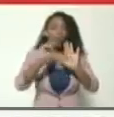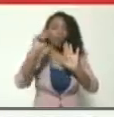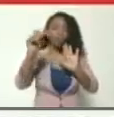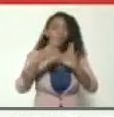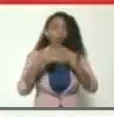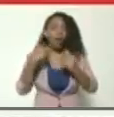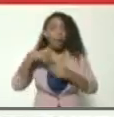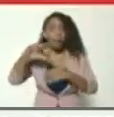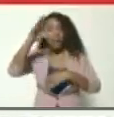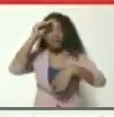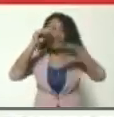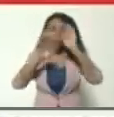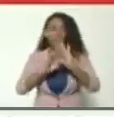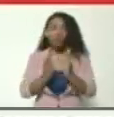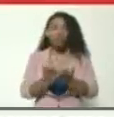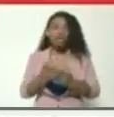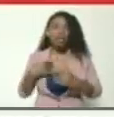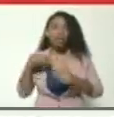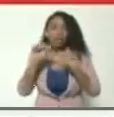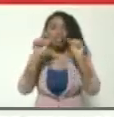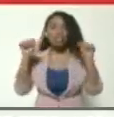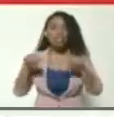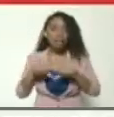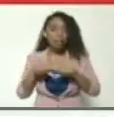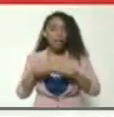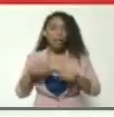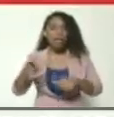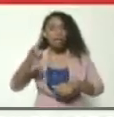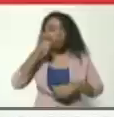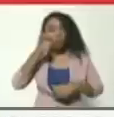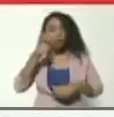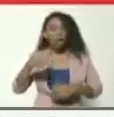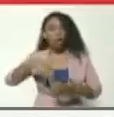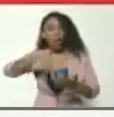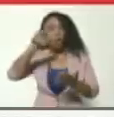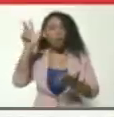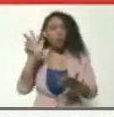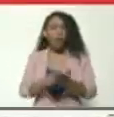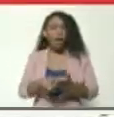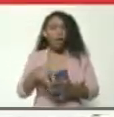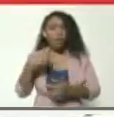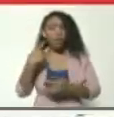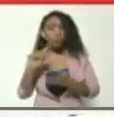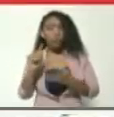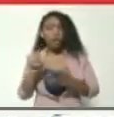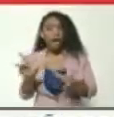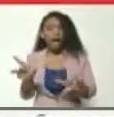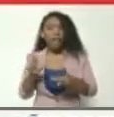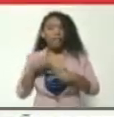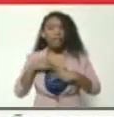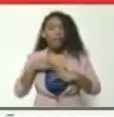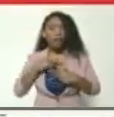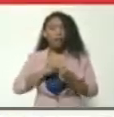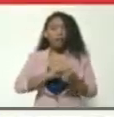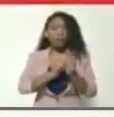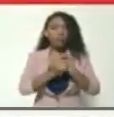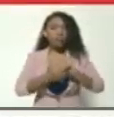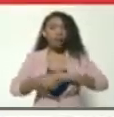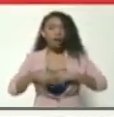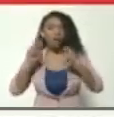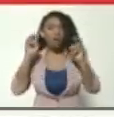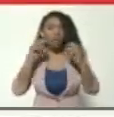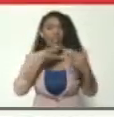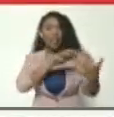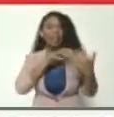aprendizaje mundial en los sistemas de seguridad social, comprobados y válidos, adaptarlos a las condiciones de guerra